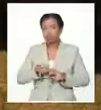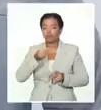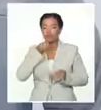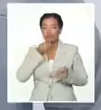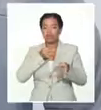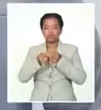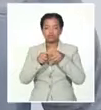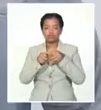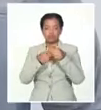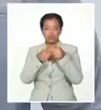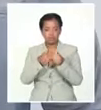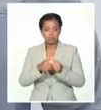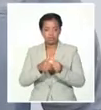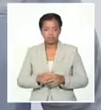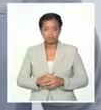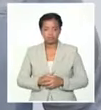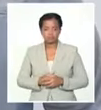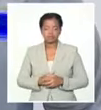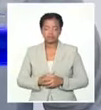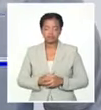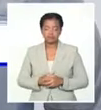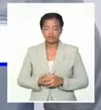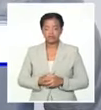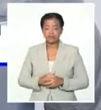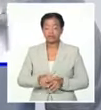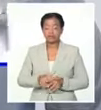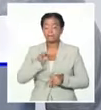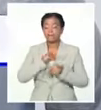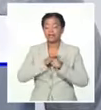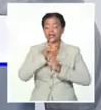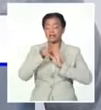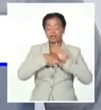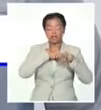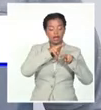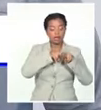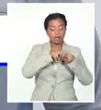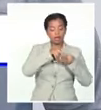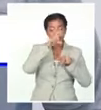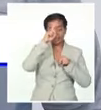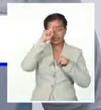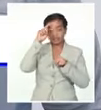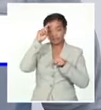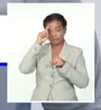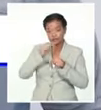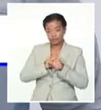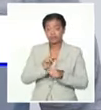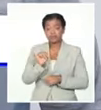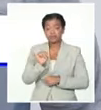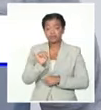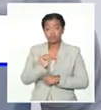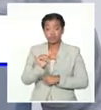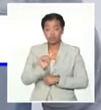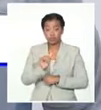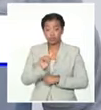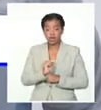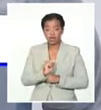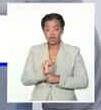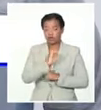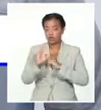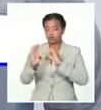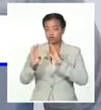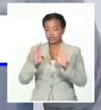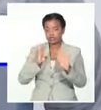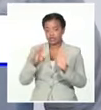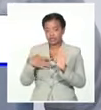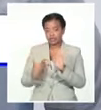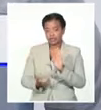El tren Habana-Santiespíritu con una alta demanda también se incorpora en el territorio occidental. Los